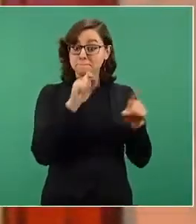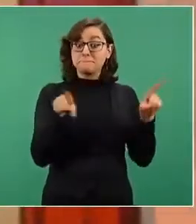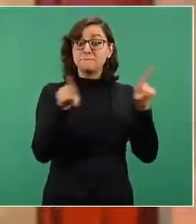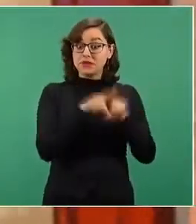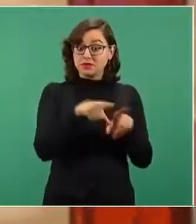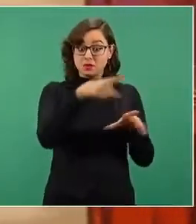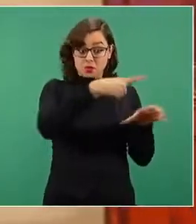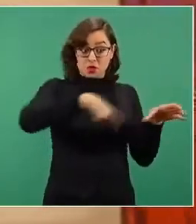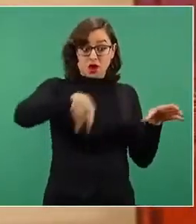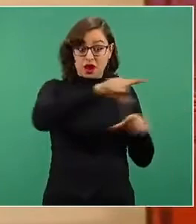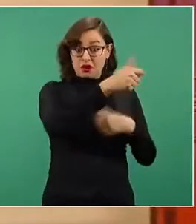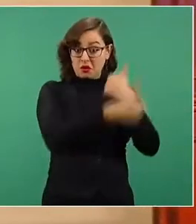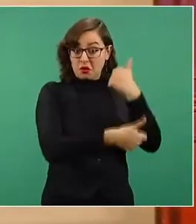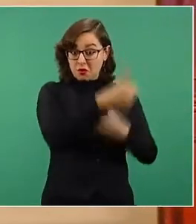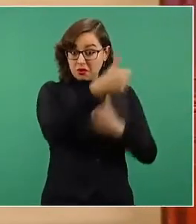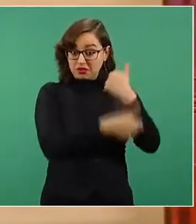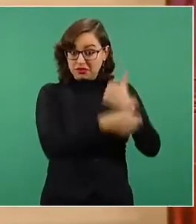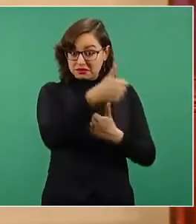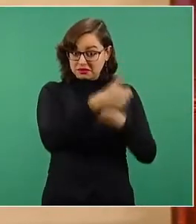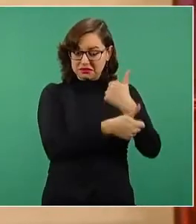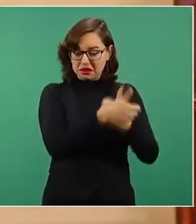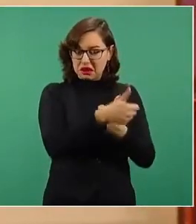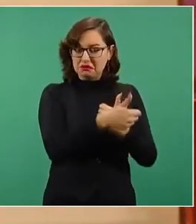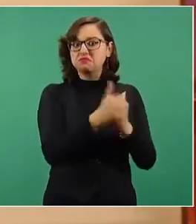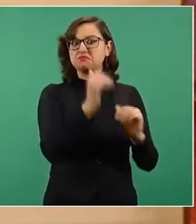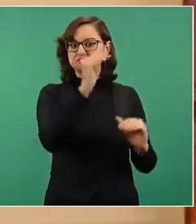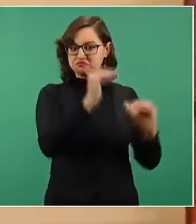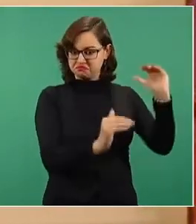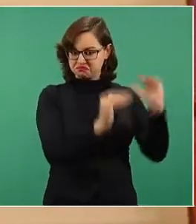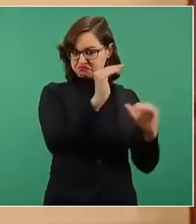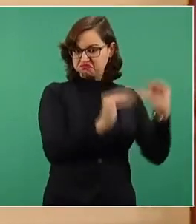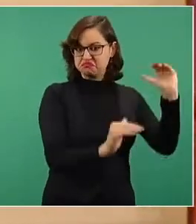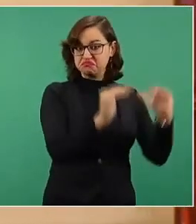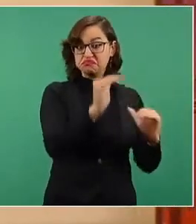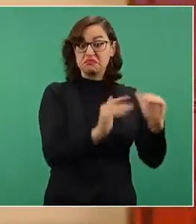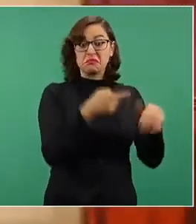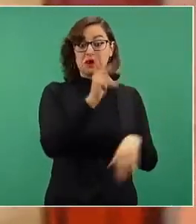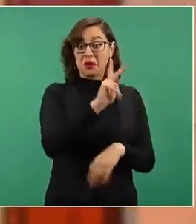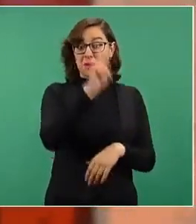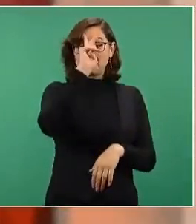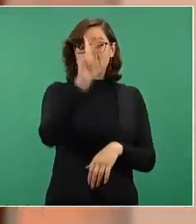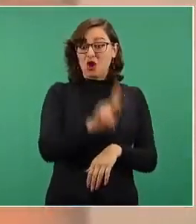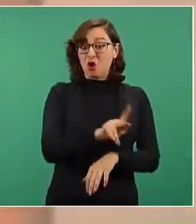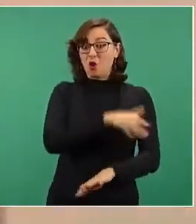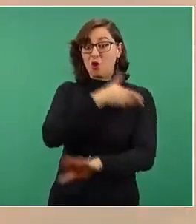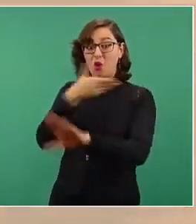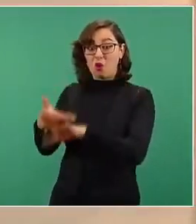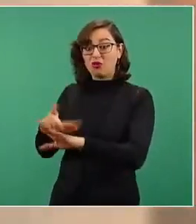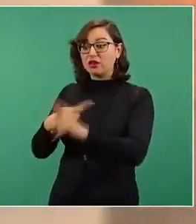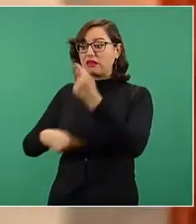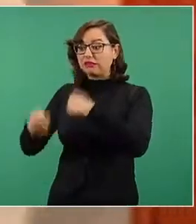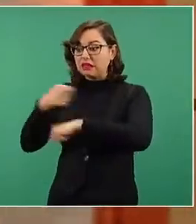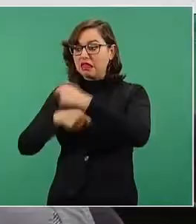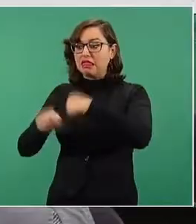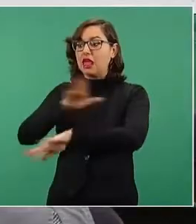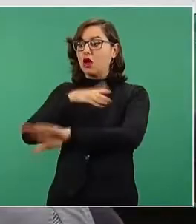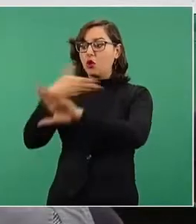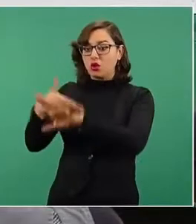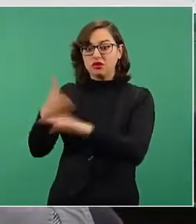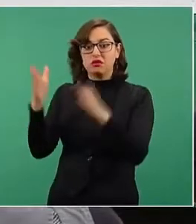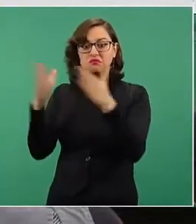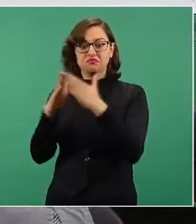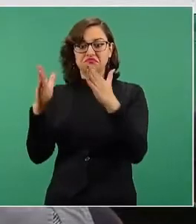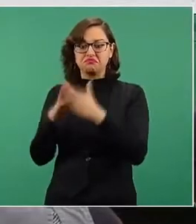pero fundamentalmente con las tiendas de abarrotes, con los hogares que no tienen subsidios. Y además,